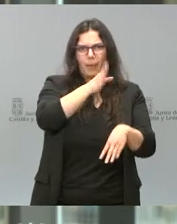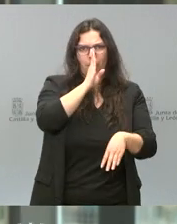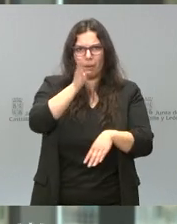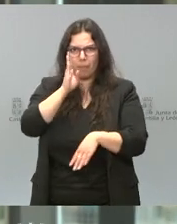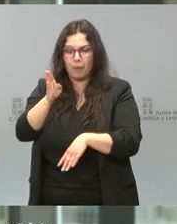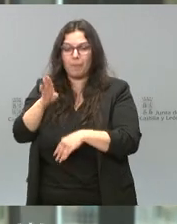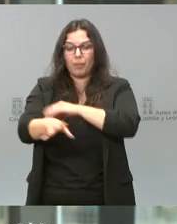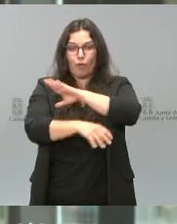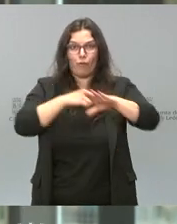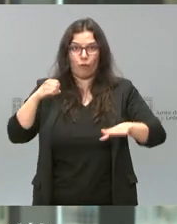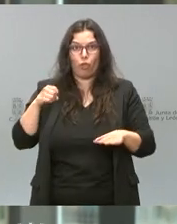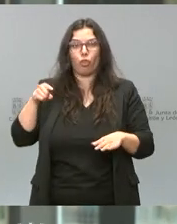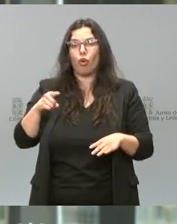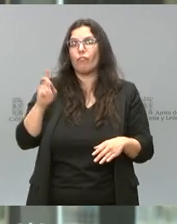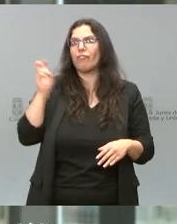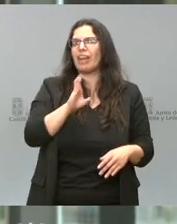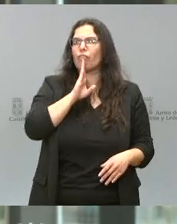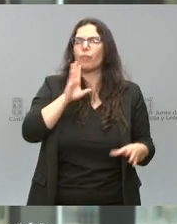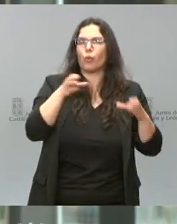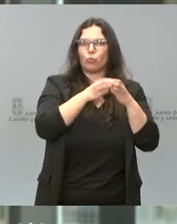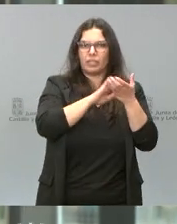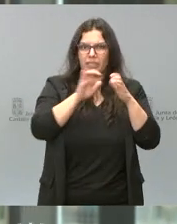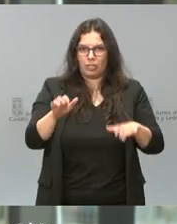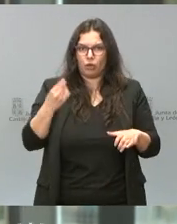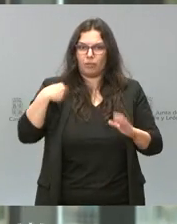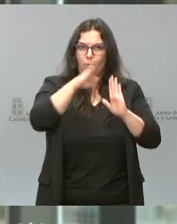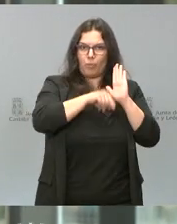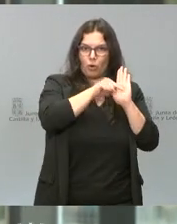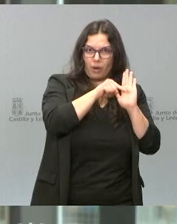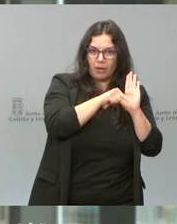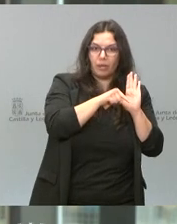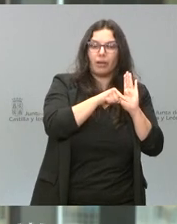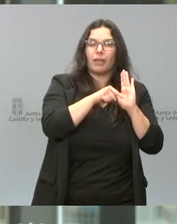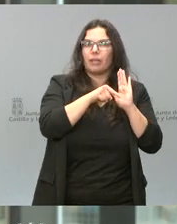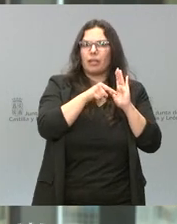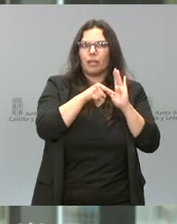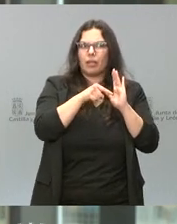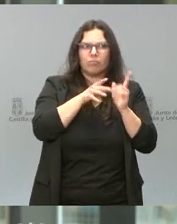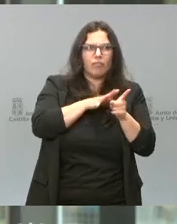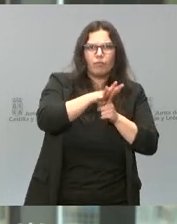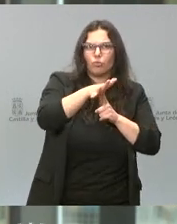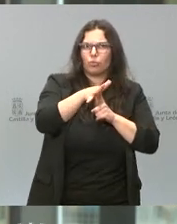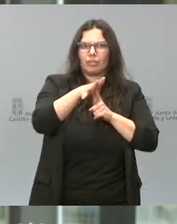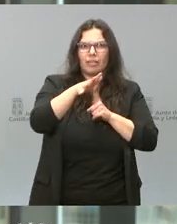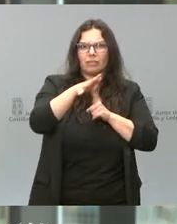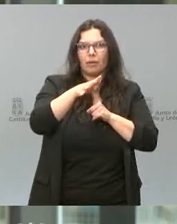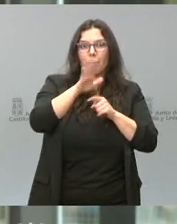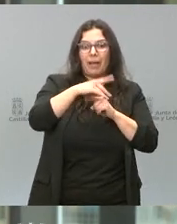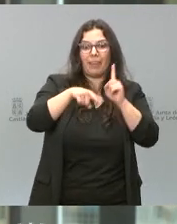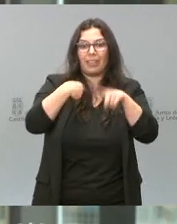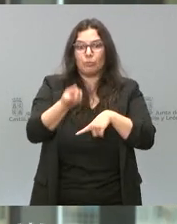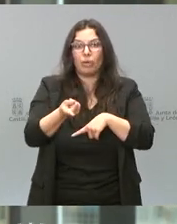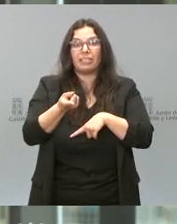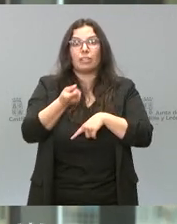que bonifican este programa provienen de la Junta de Castilla y León a partir del ICE y contribuyen íntegramente a abaratar el coste de las operaciones